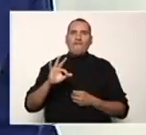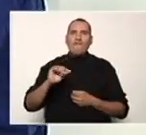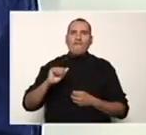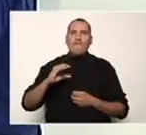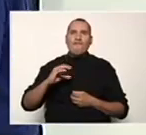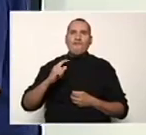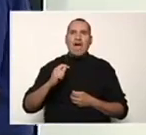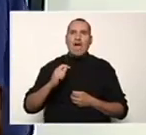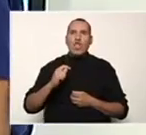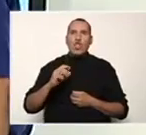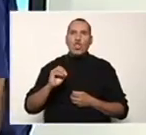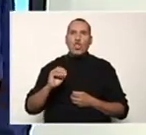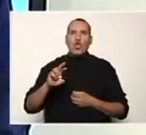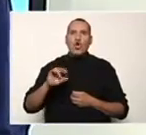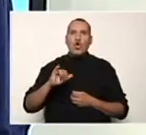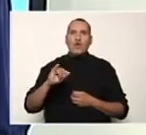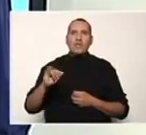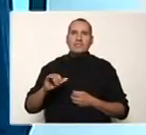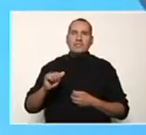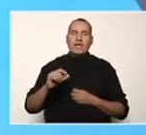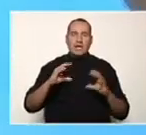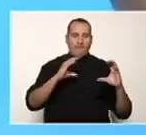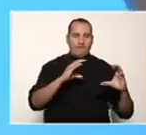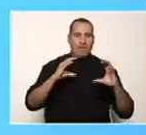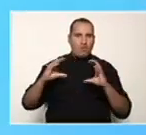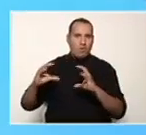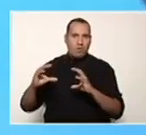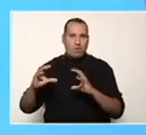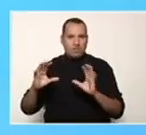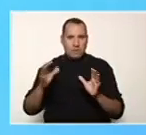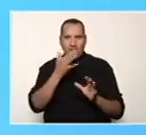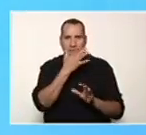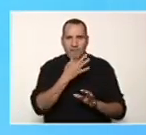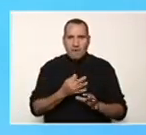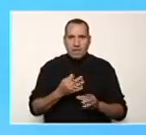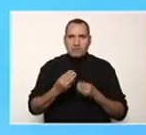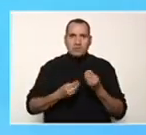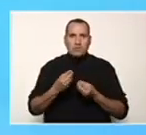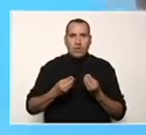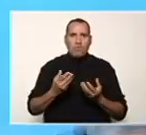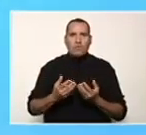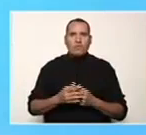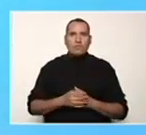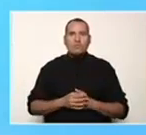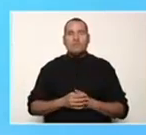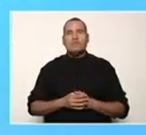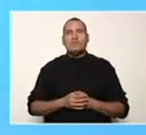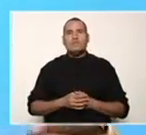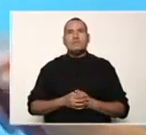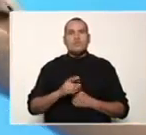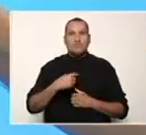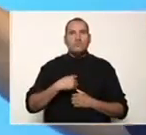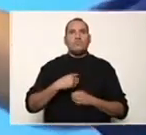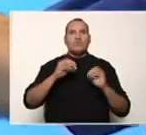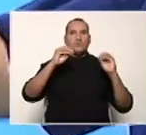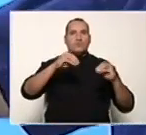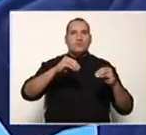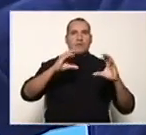una forma más fácil. Sé que esto va a dar dos términos.